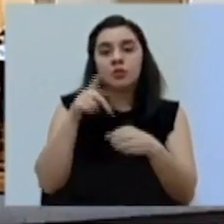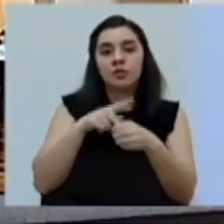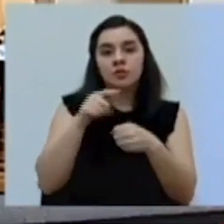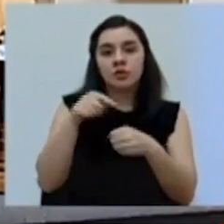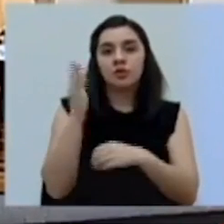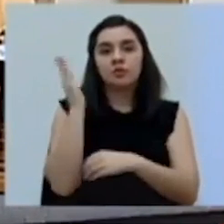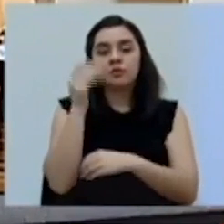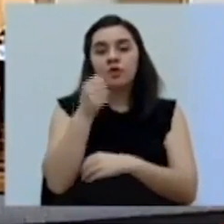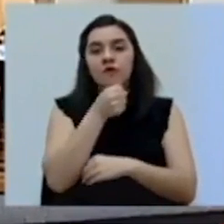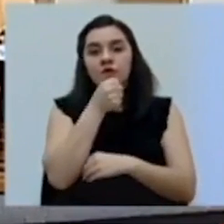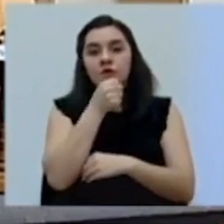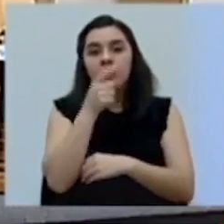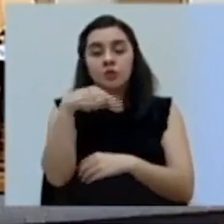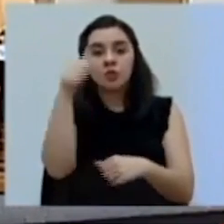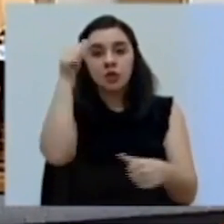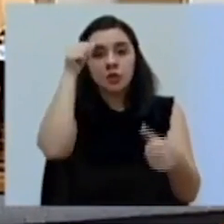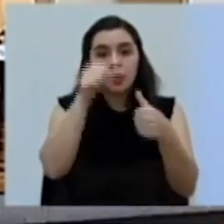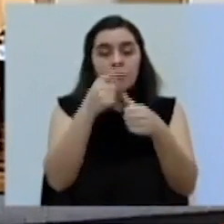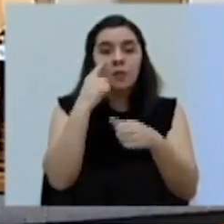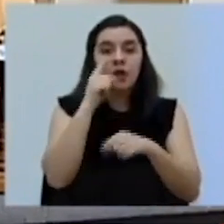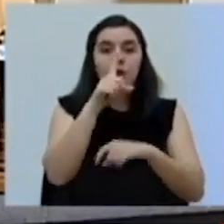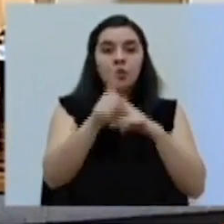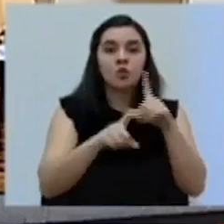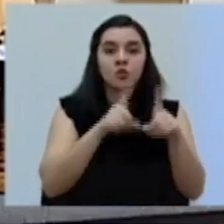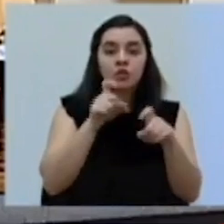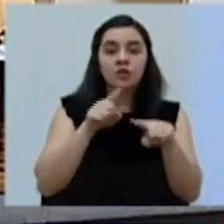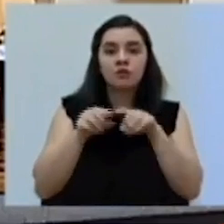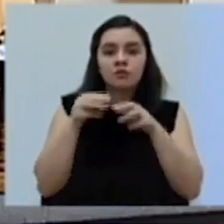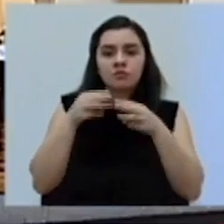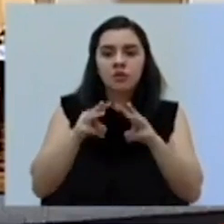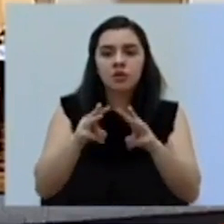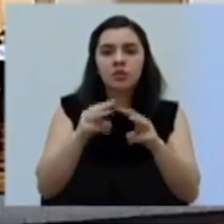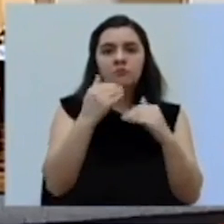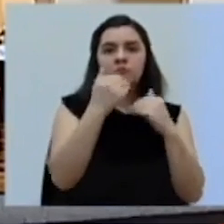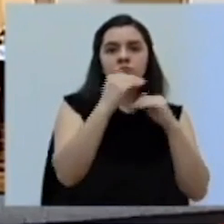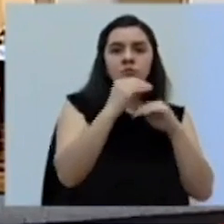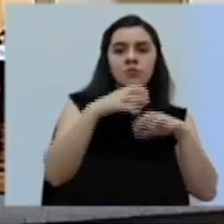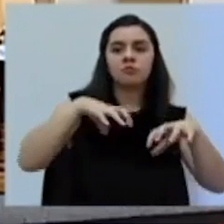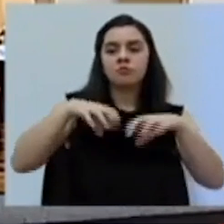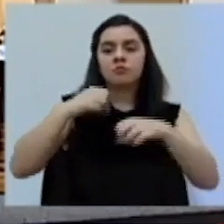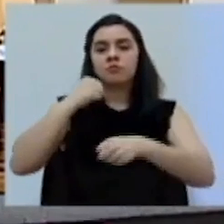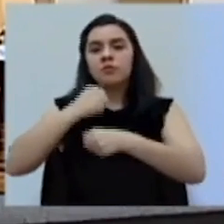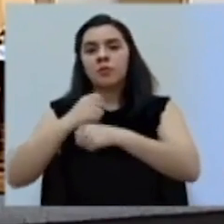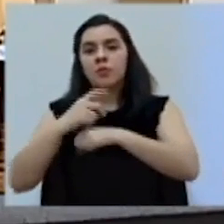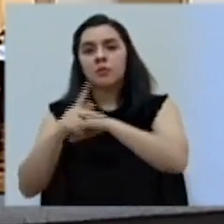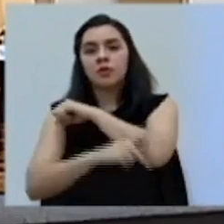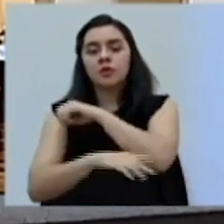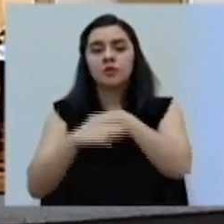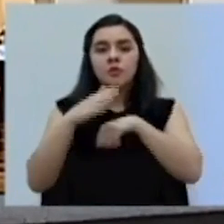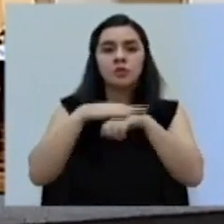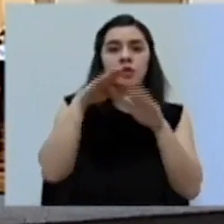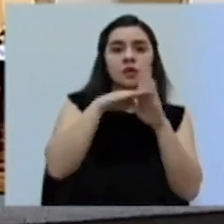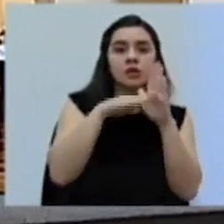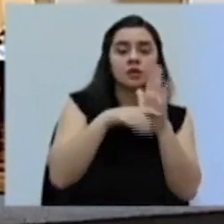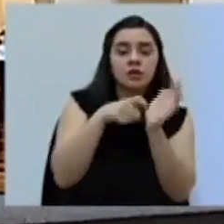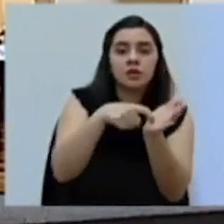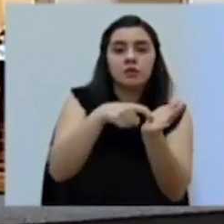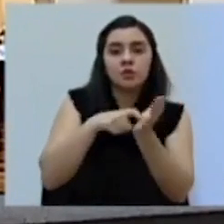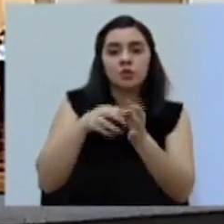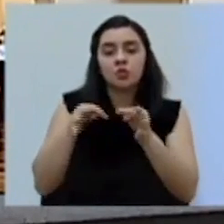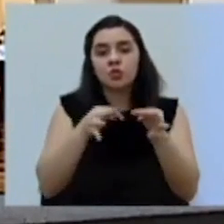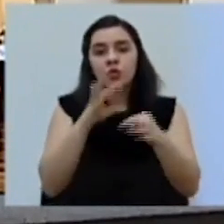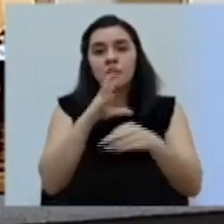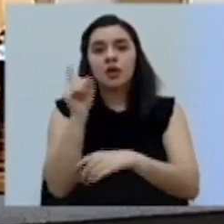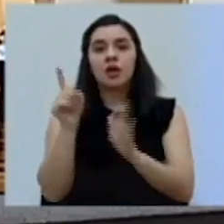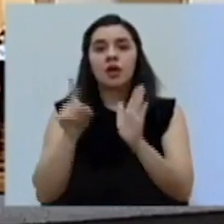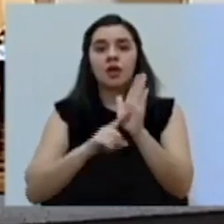esta conferencia. Les recordamos que para consultar las medidas de restricción, operación, países permitidos, lista de requisitos turísticos